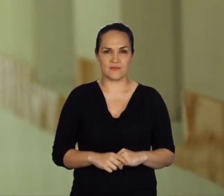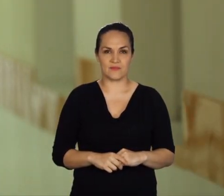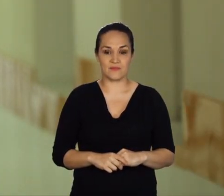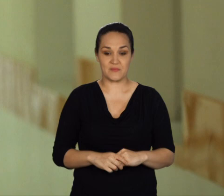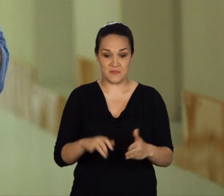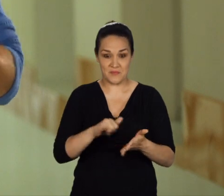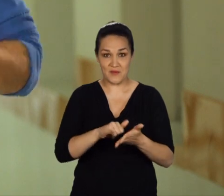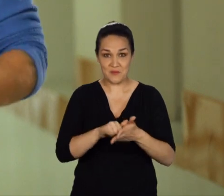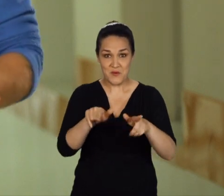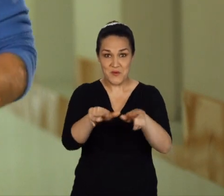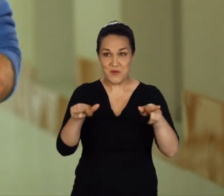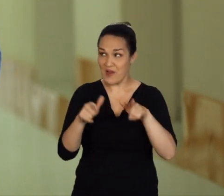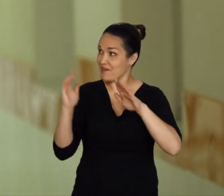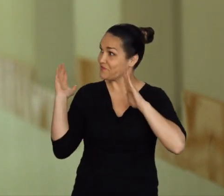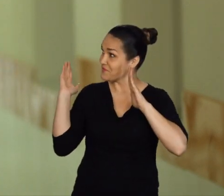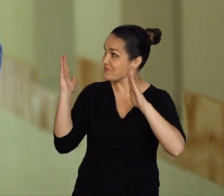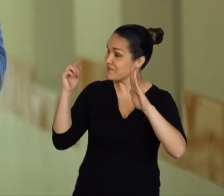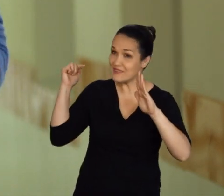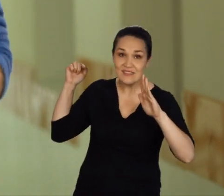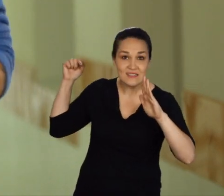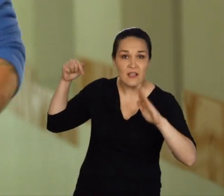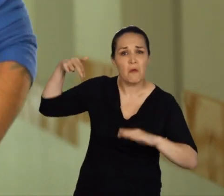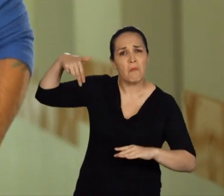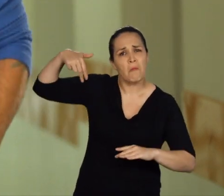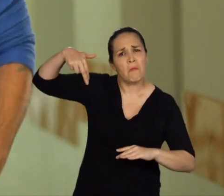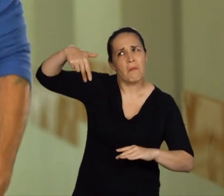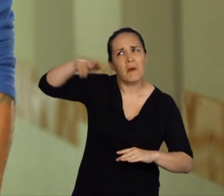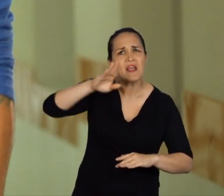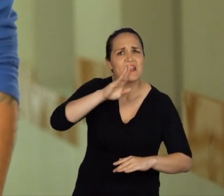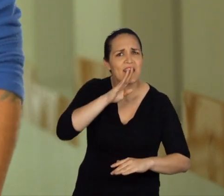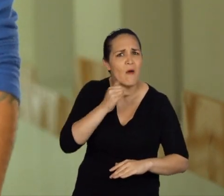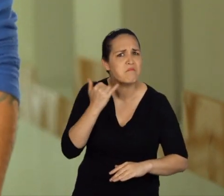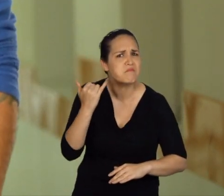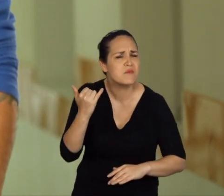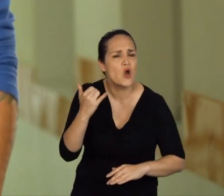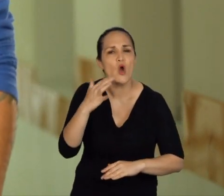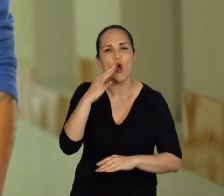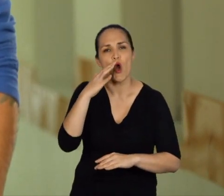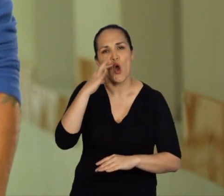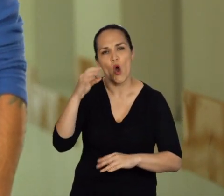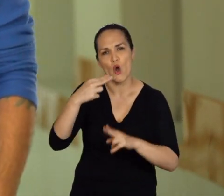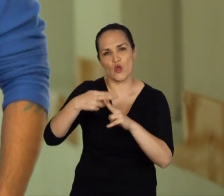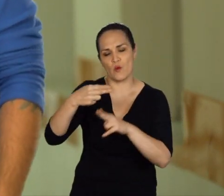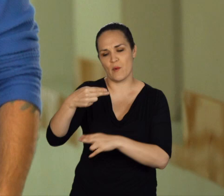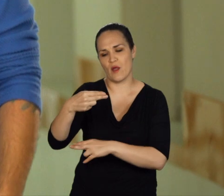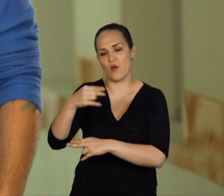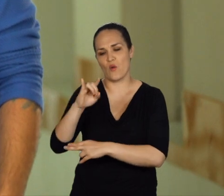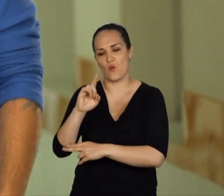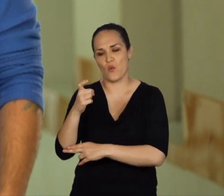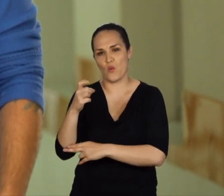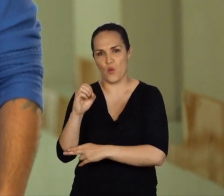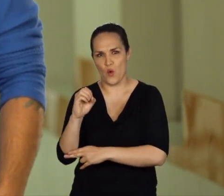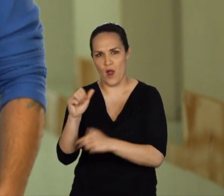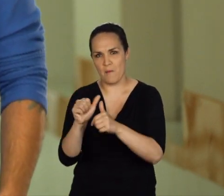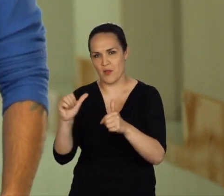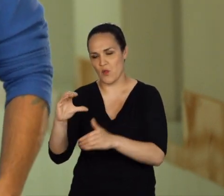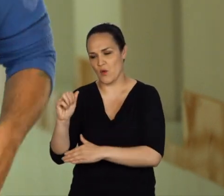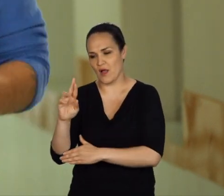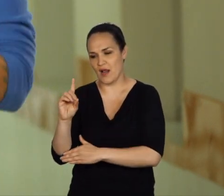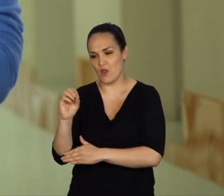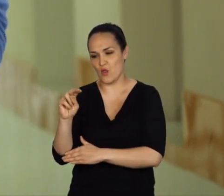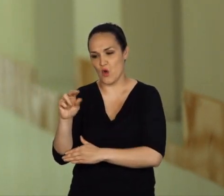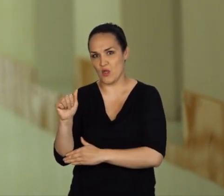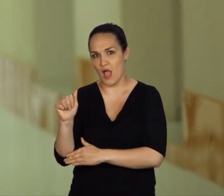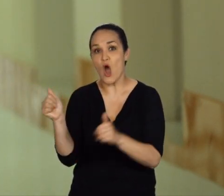En estos mismos pasillos ha caminado durante meses Hugo Cardona, un hombre que junto a su esposa comprendieron que el mayor